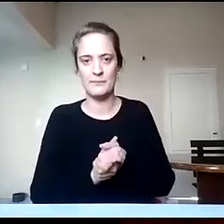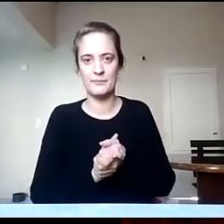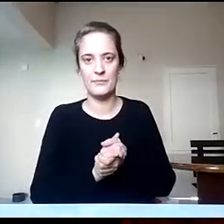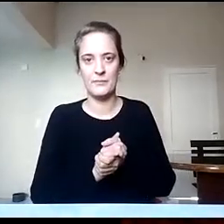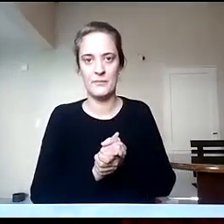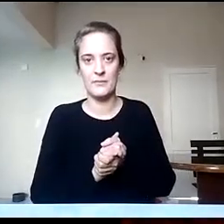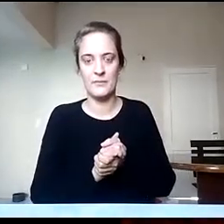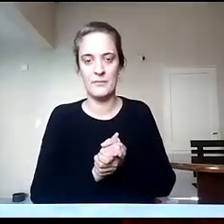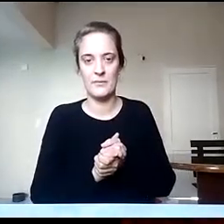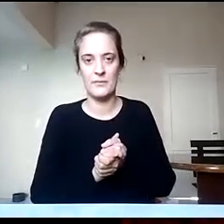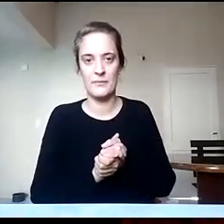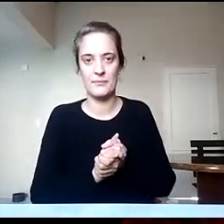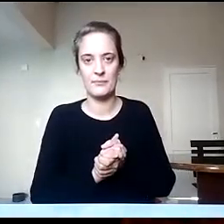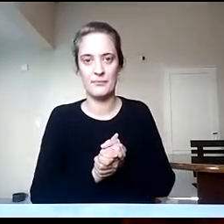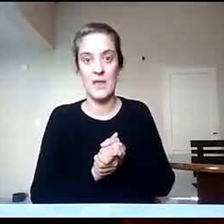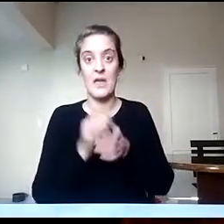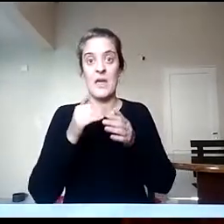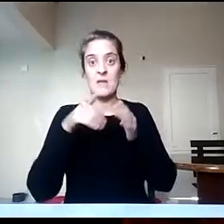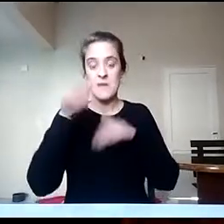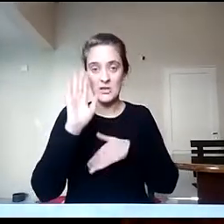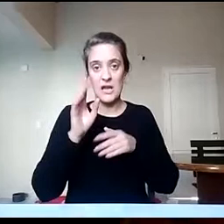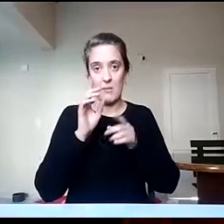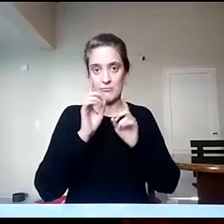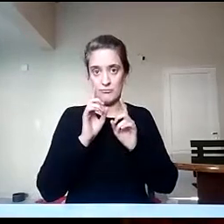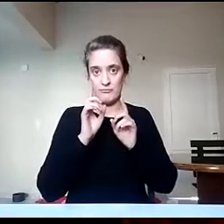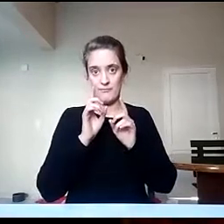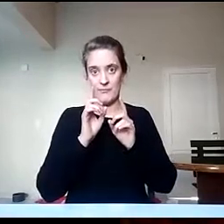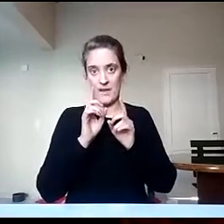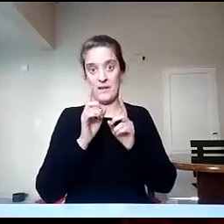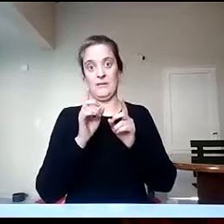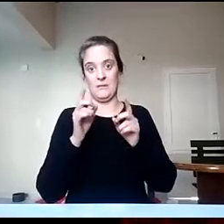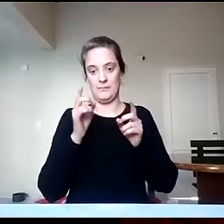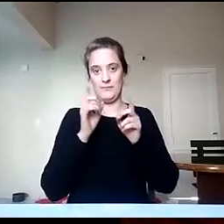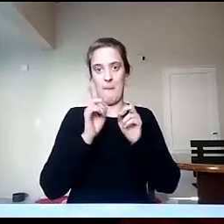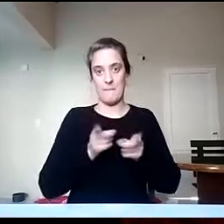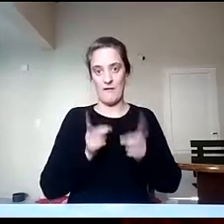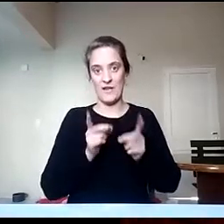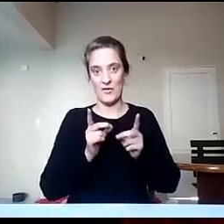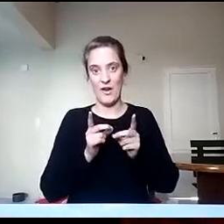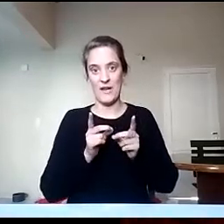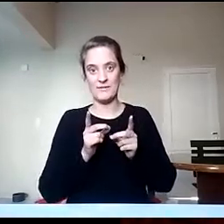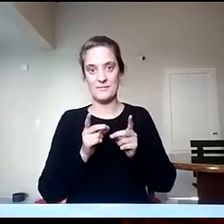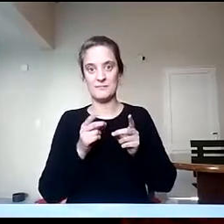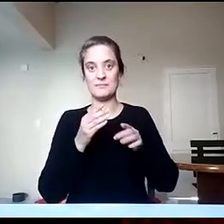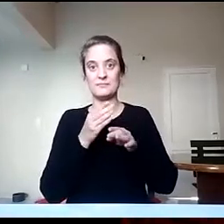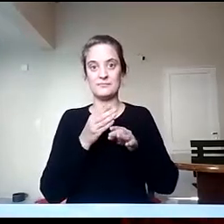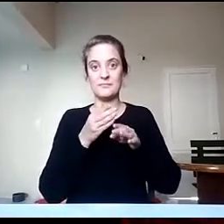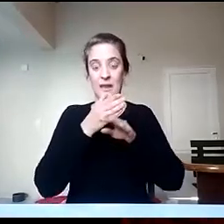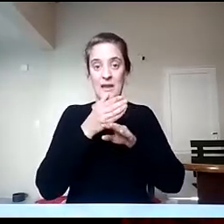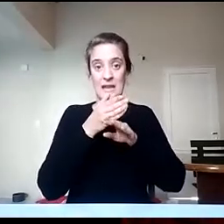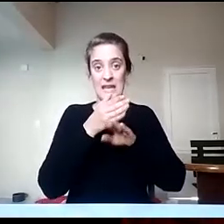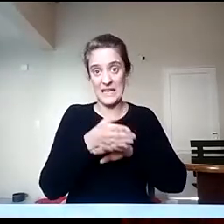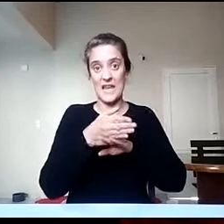formación específica participamos en este módulo de la formación específica del que habla Verónica y también respondemos un poco sus